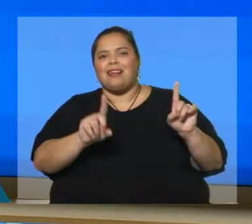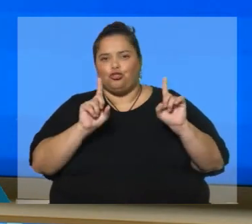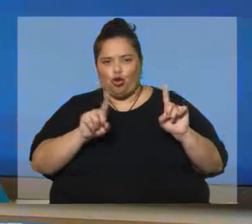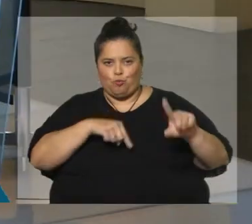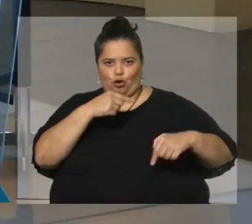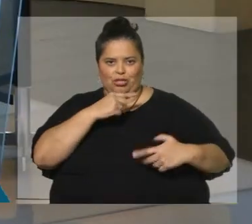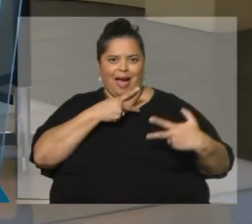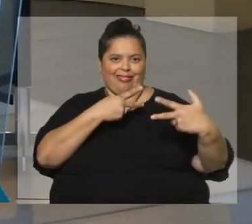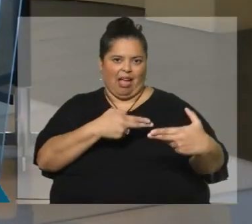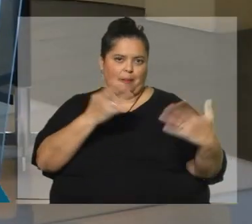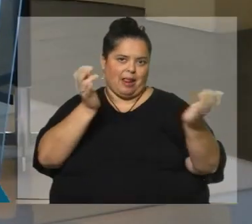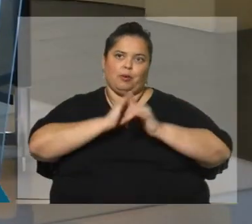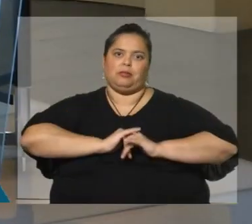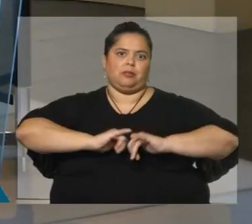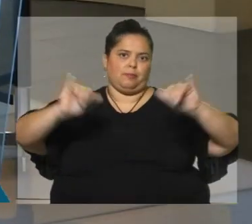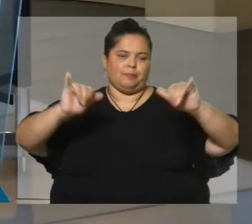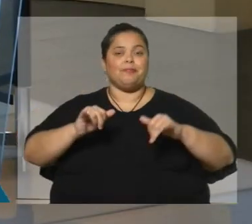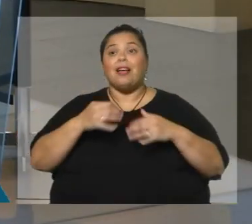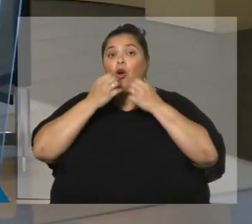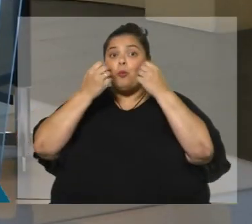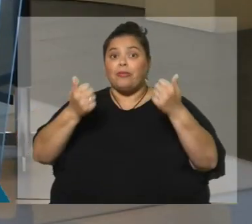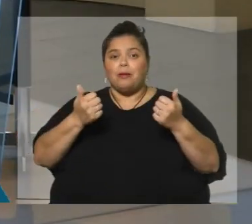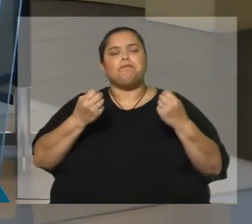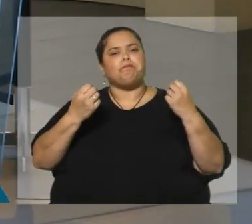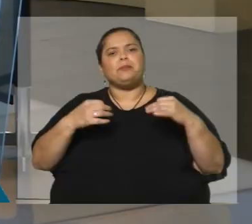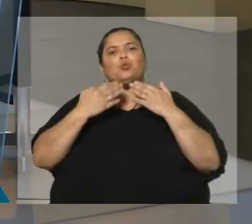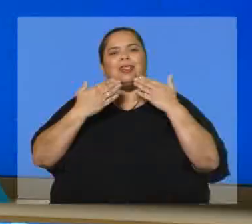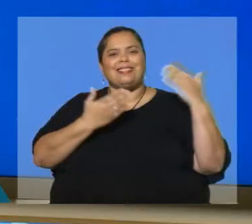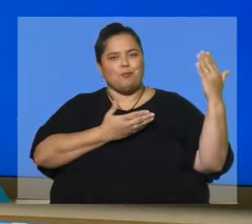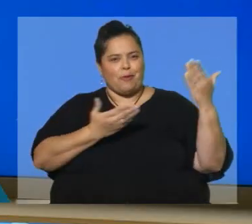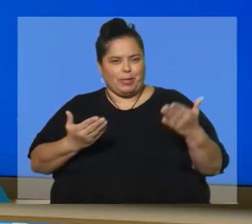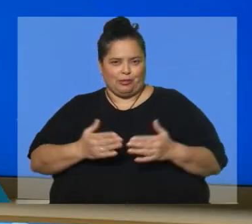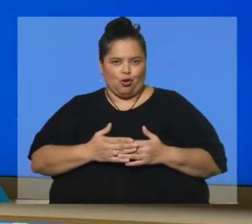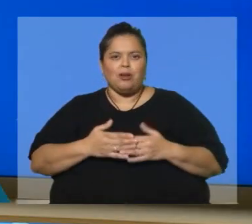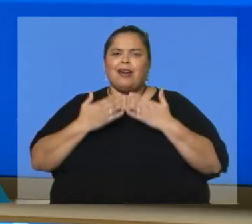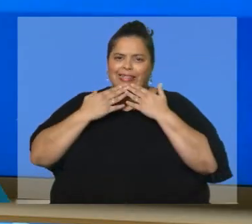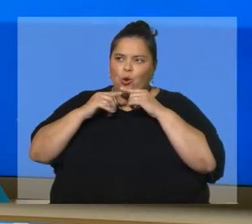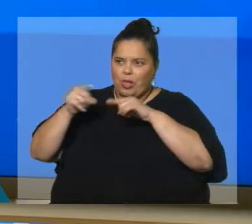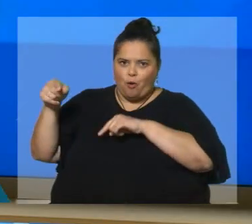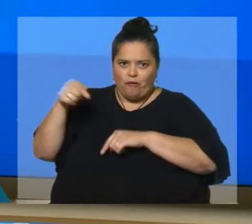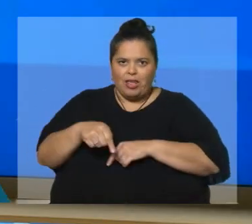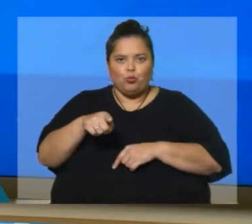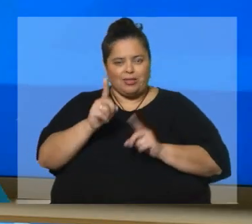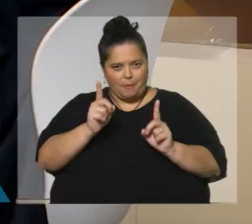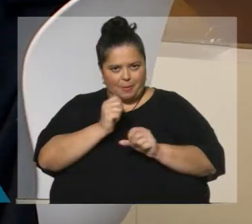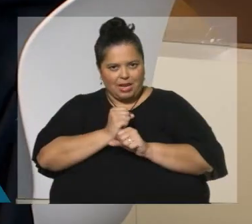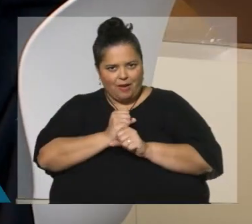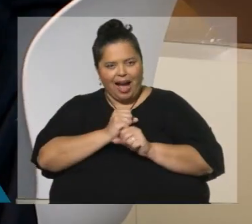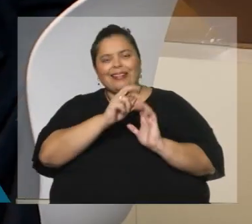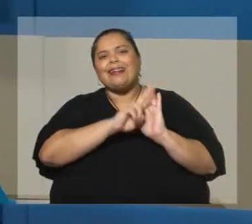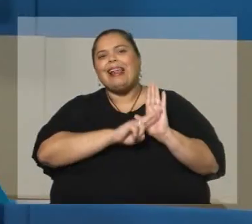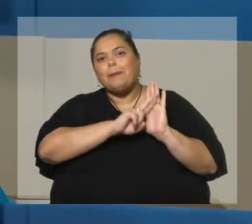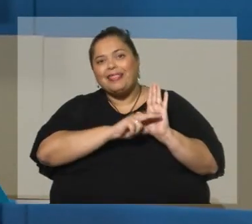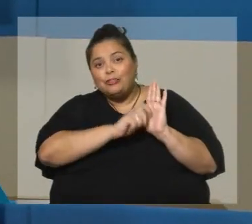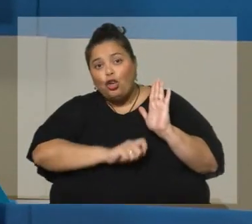Saldain, ¿cómo anda? Muy bien, muchas gracias por la invitación, Leonardo. A usted por venir. ¿Le toca también trabajar en la reglamentación a usted? No, la